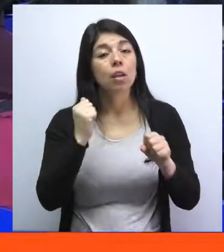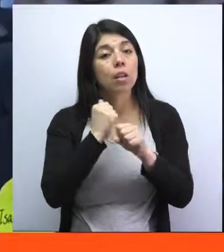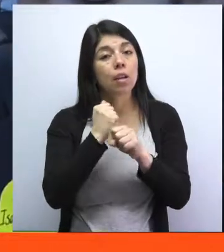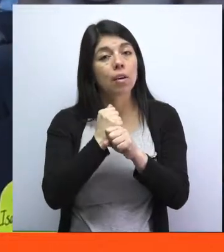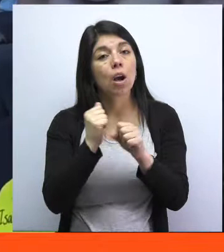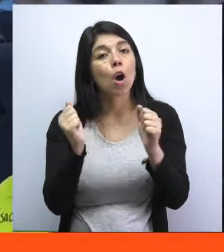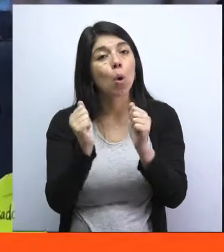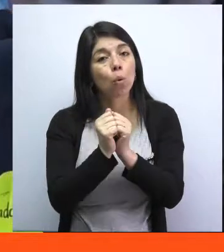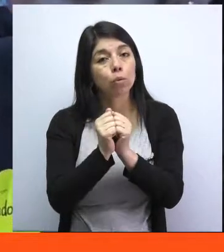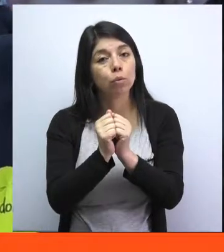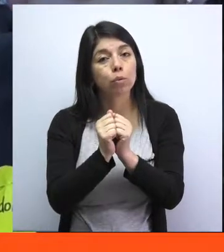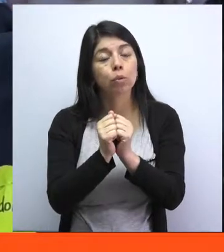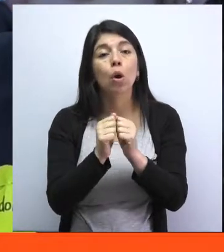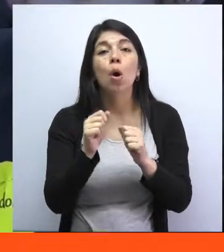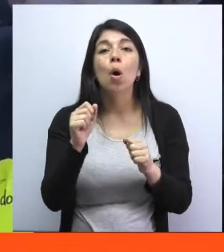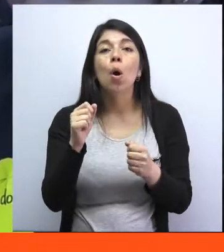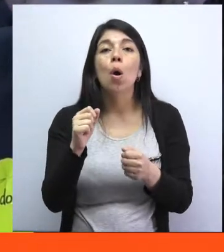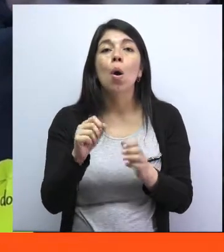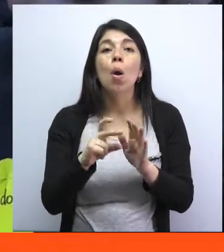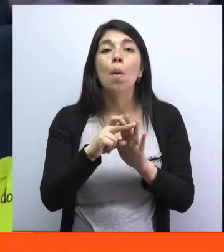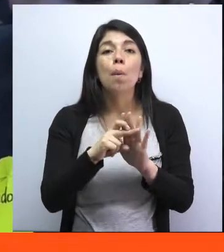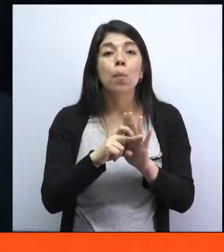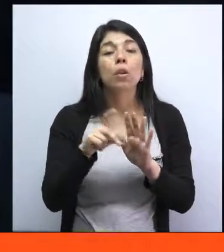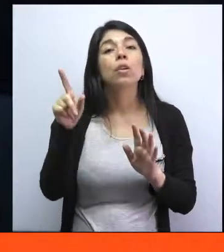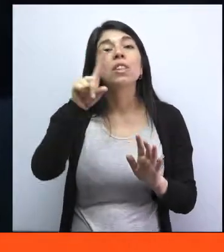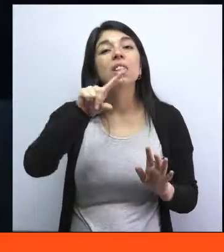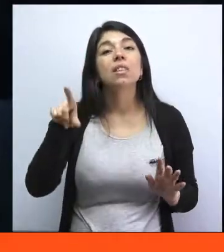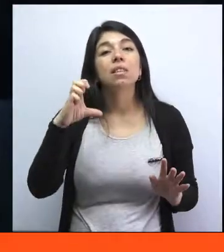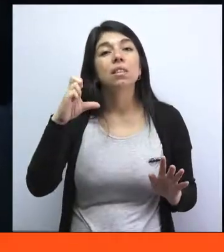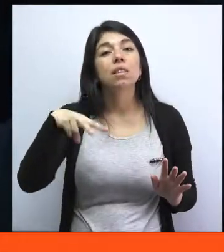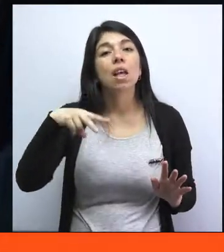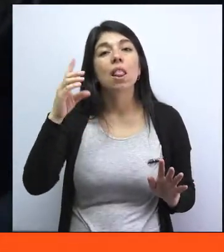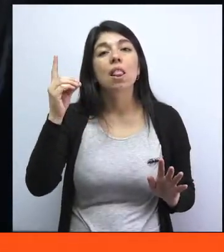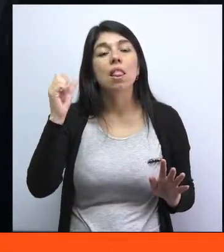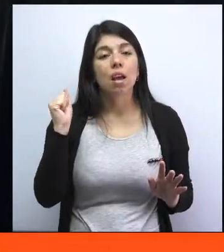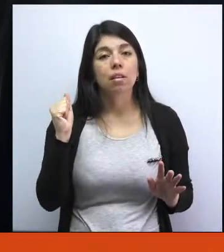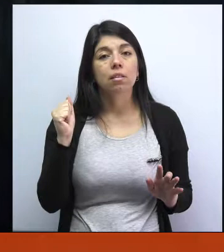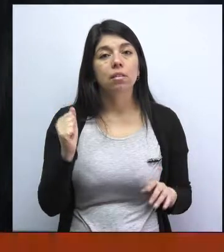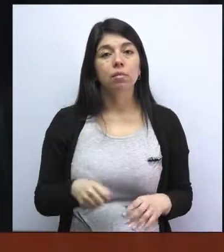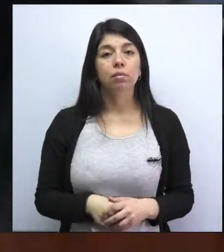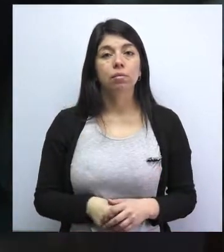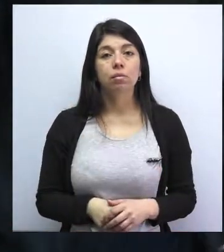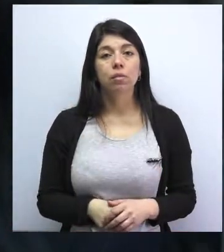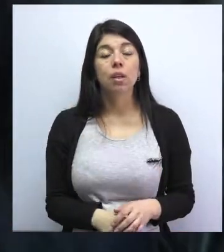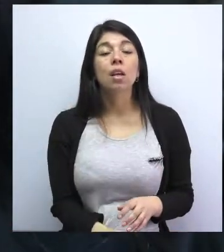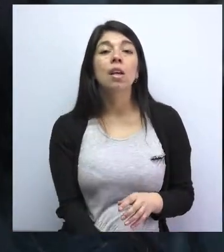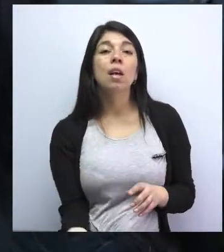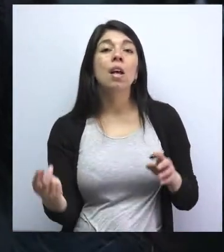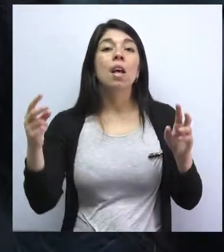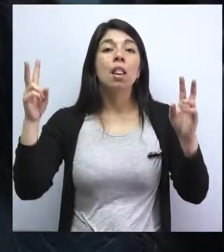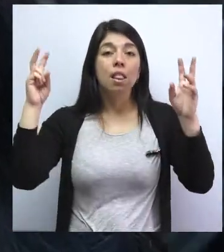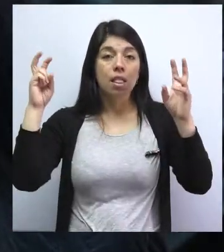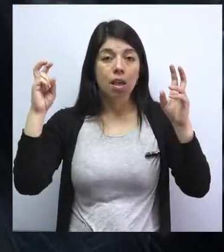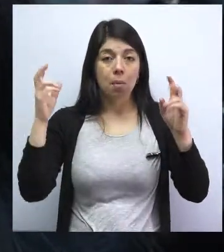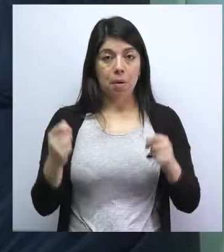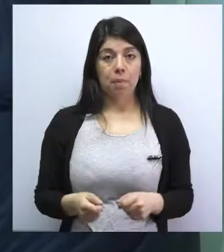mano con el programa Senda de la Comuna para llevar a cabo una jornada reflexiva donde se abordó como tema la